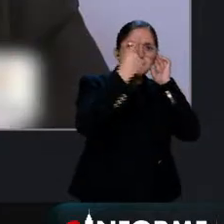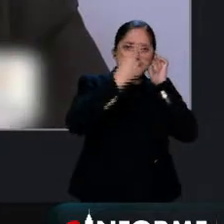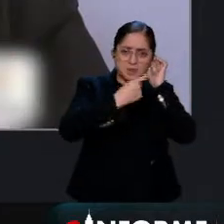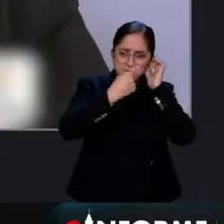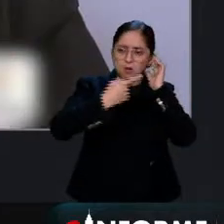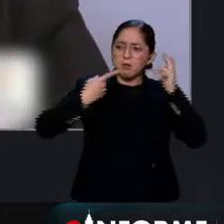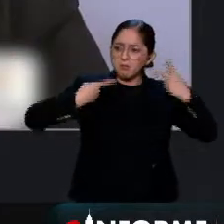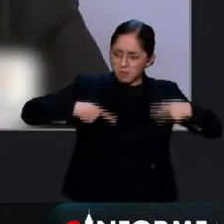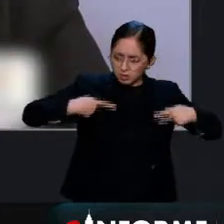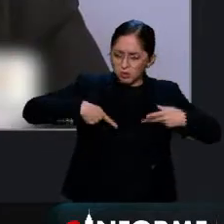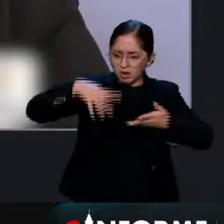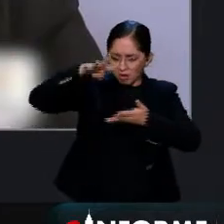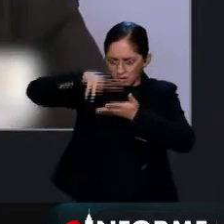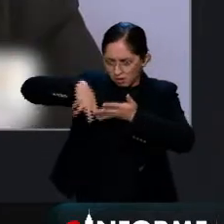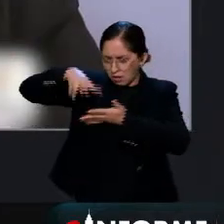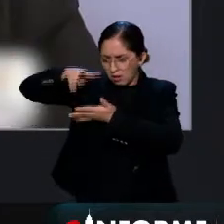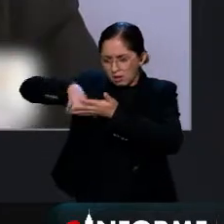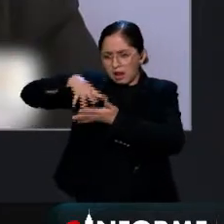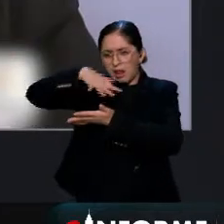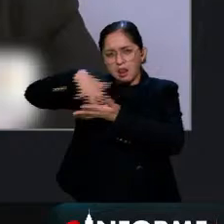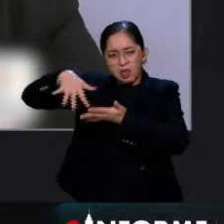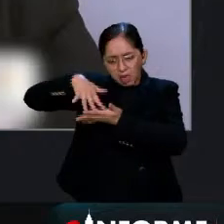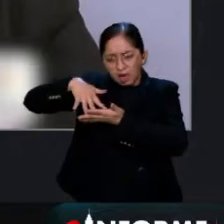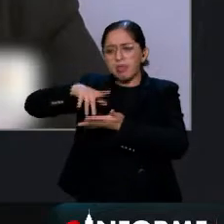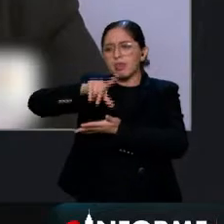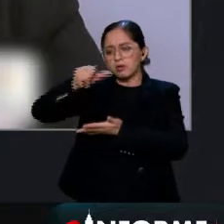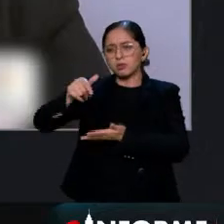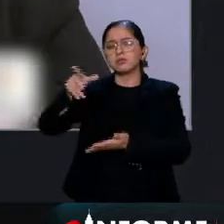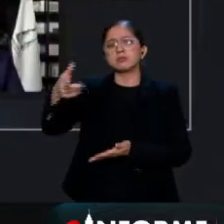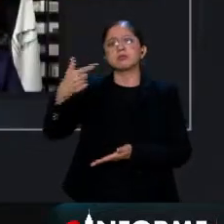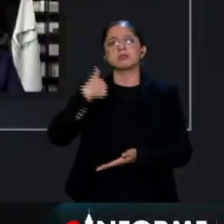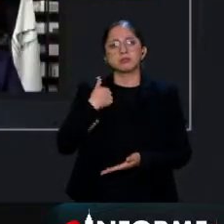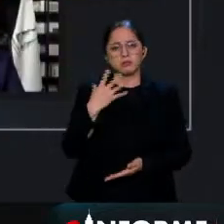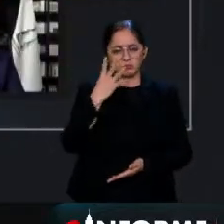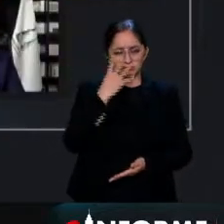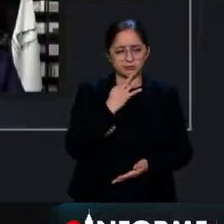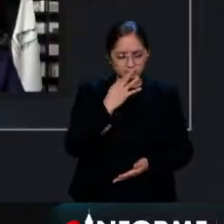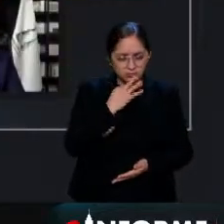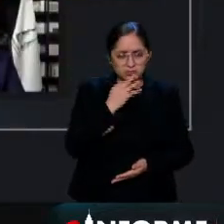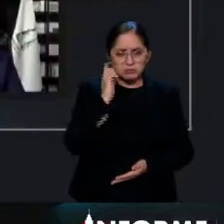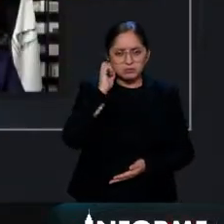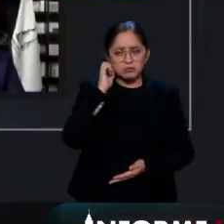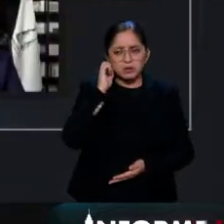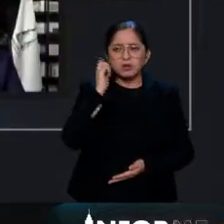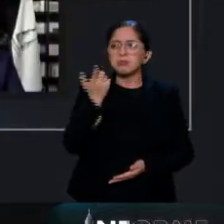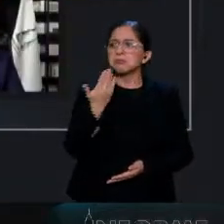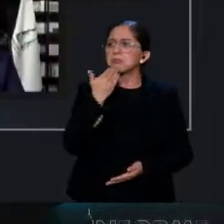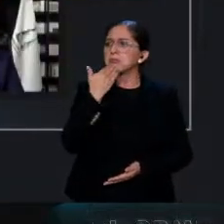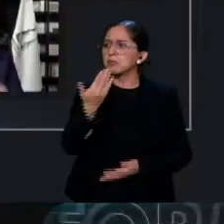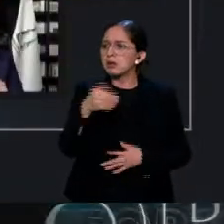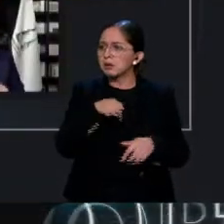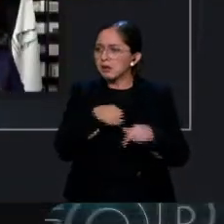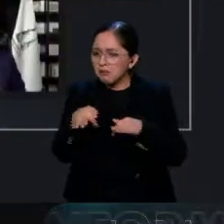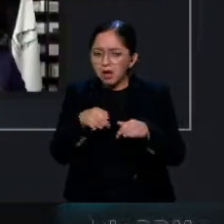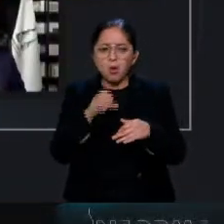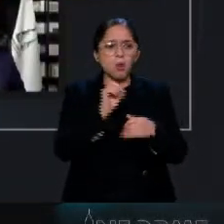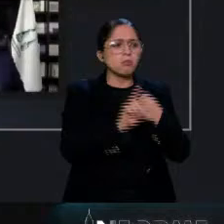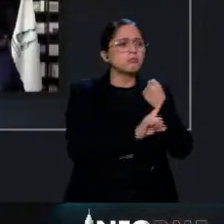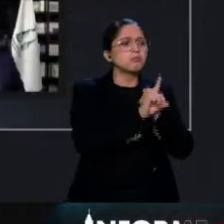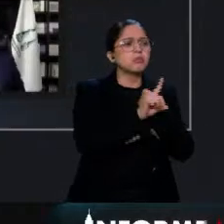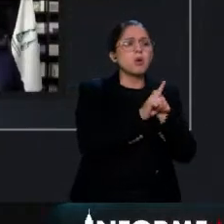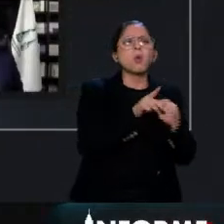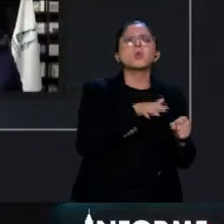que me diga a mí como parlamentario como legislador cuáles son las bondades o cuáles son los defectos